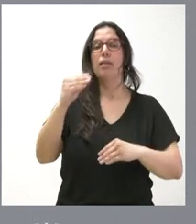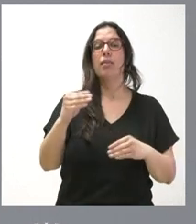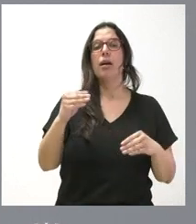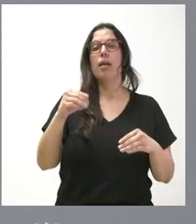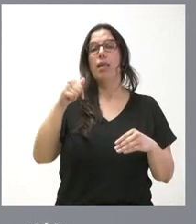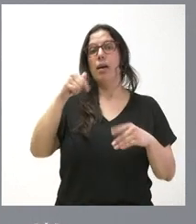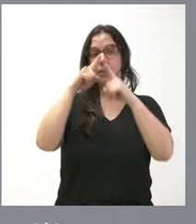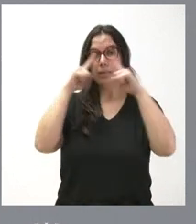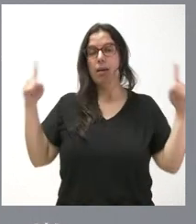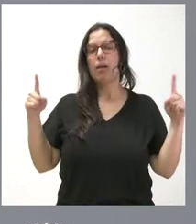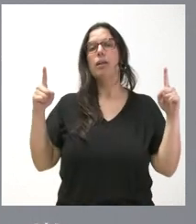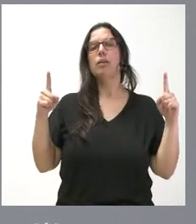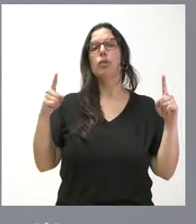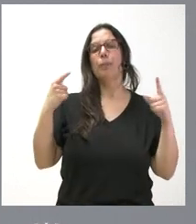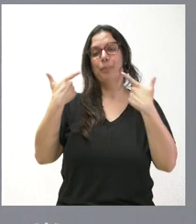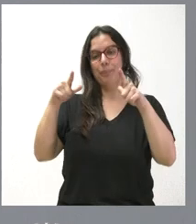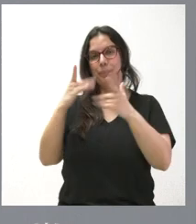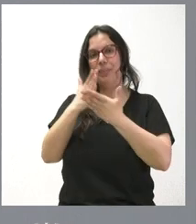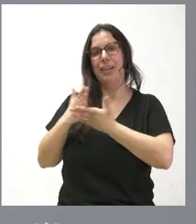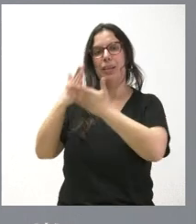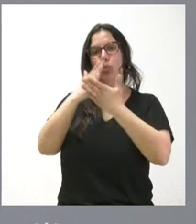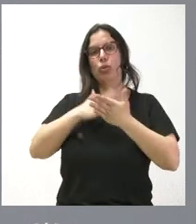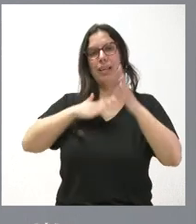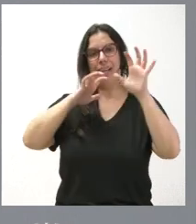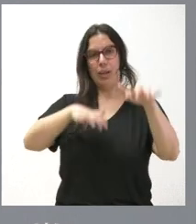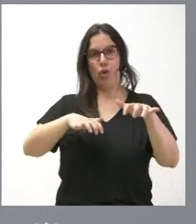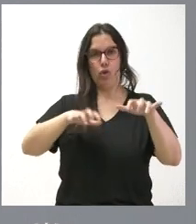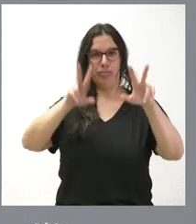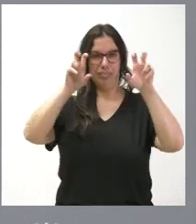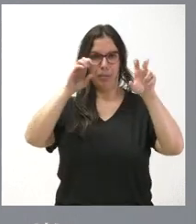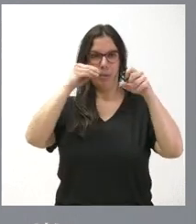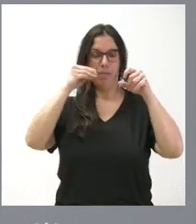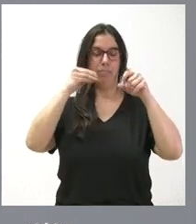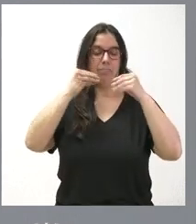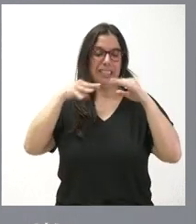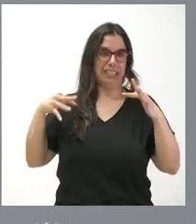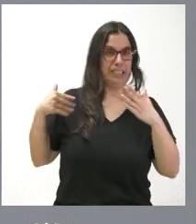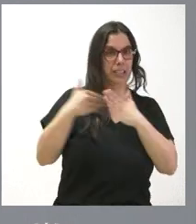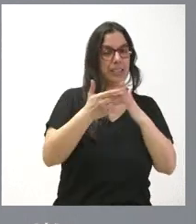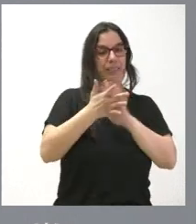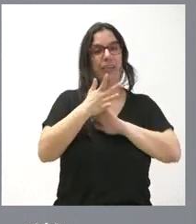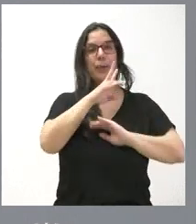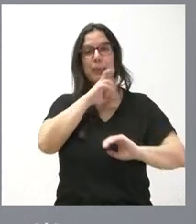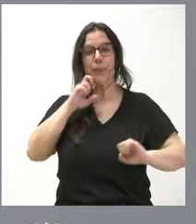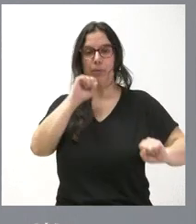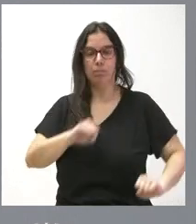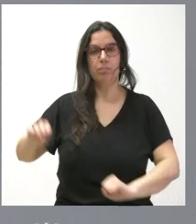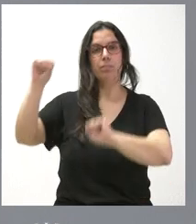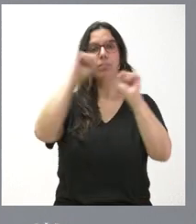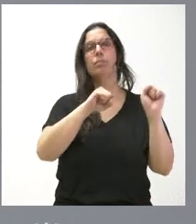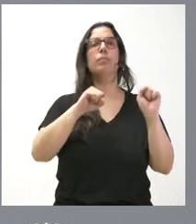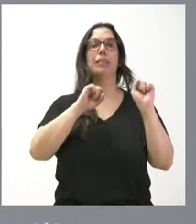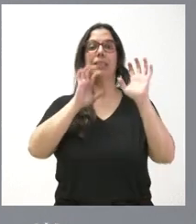ejercicio por la Cátedra de Estudios Leoneses. Se trata de financiar la protección, el uso y la promoción de leones como